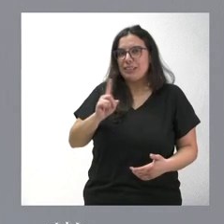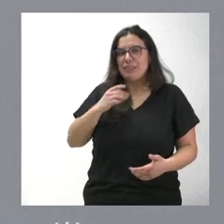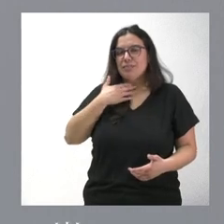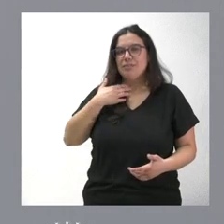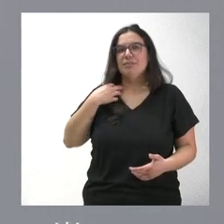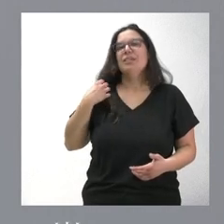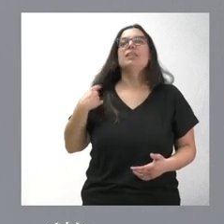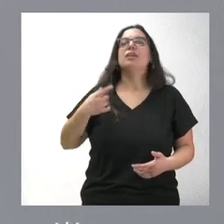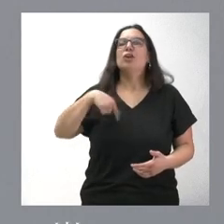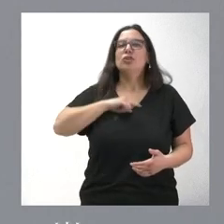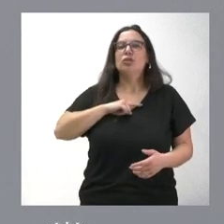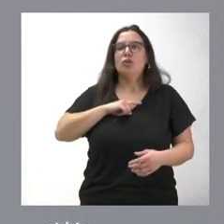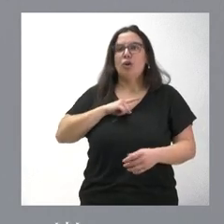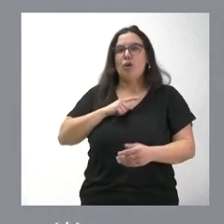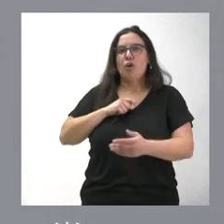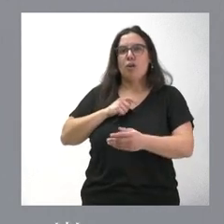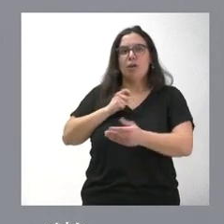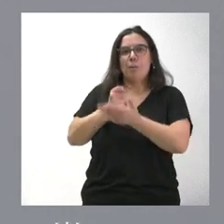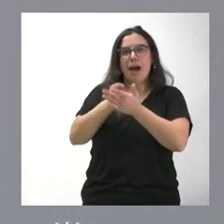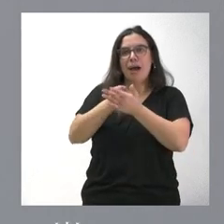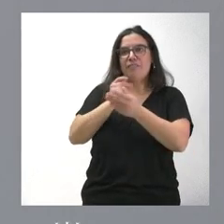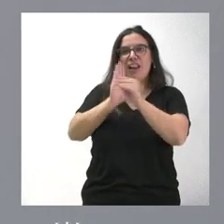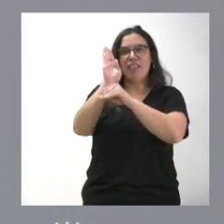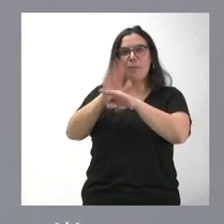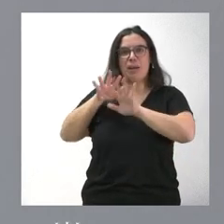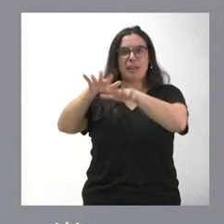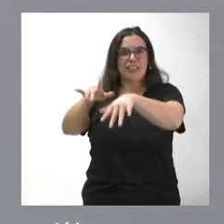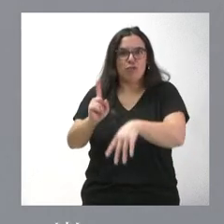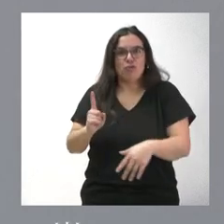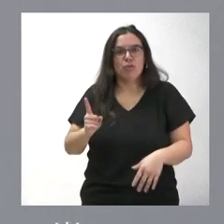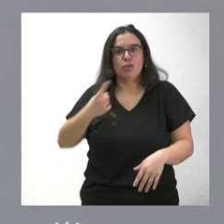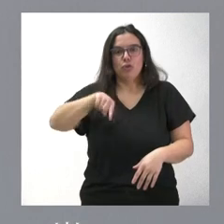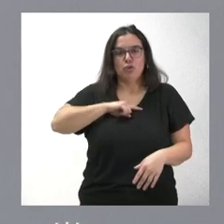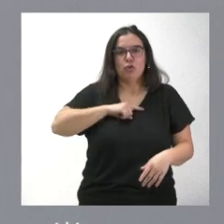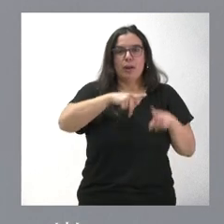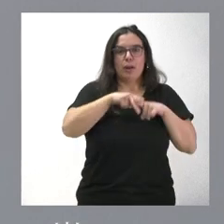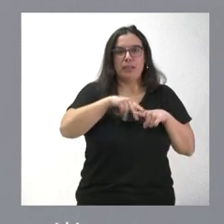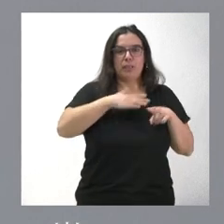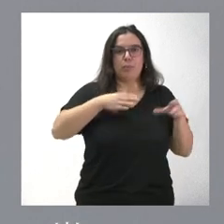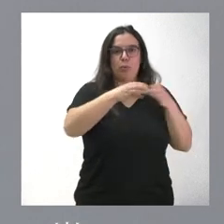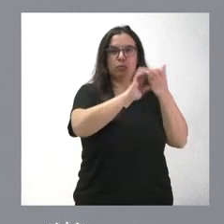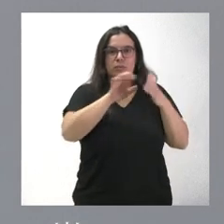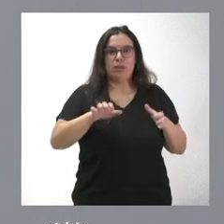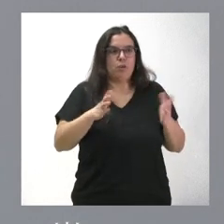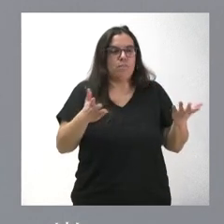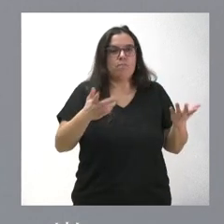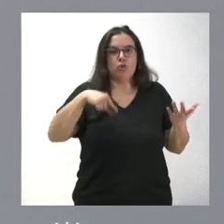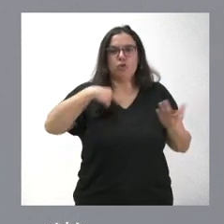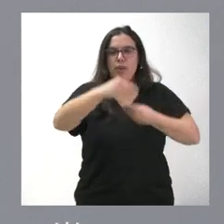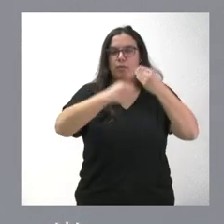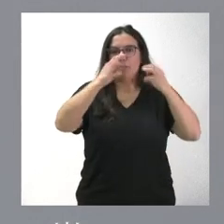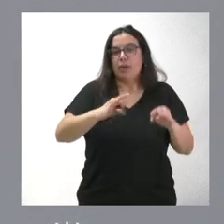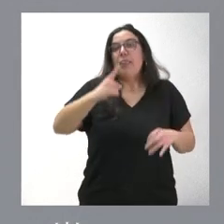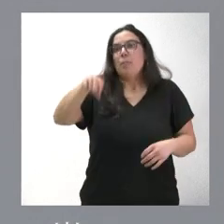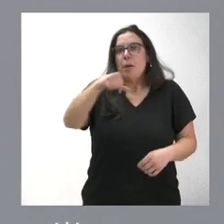financiar manifestaciones, nuestra función es defender los entes de Castilla y León, lo vamos a hacer con firmeza y, por supuesto, que a título particular,